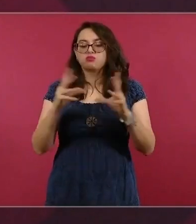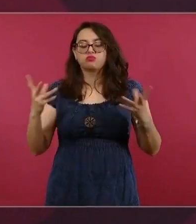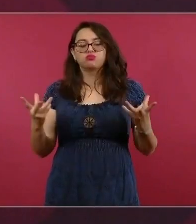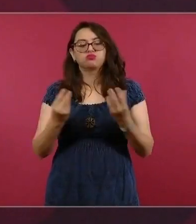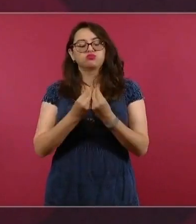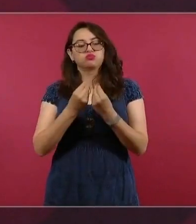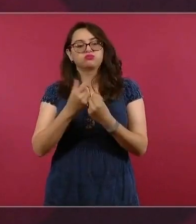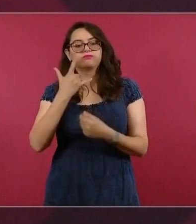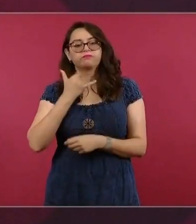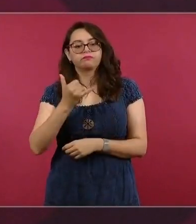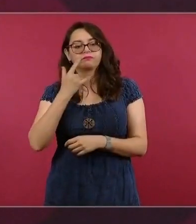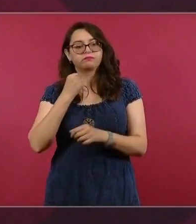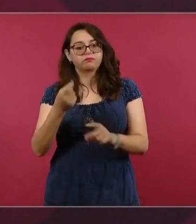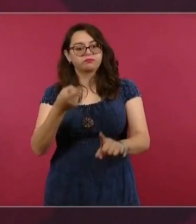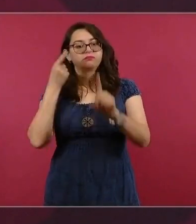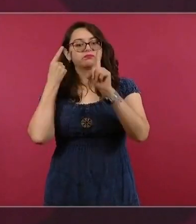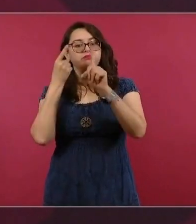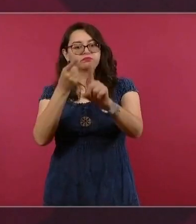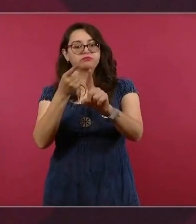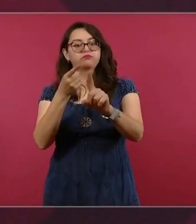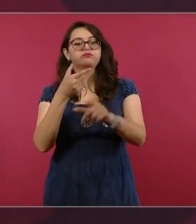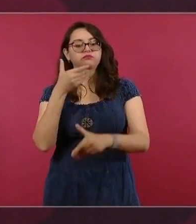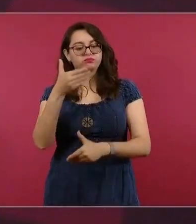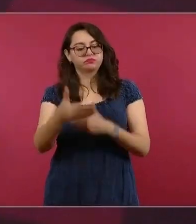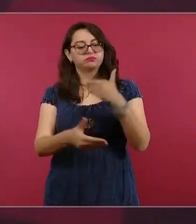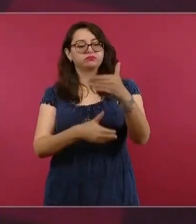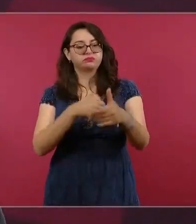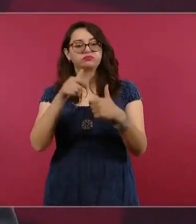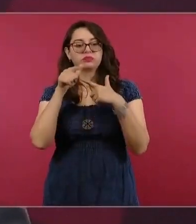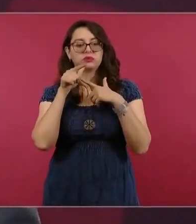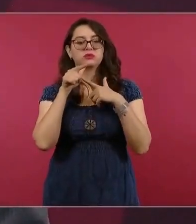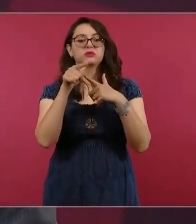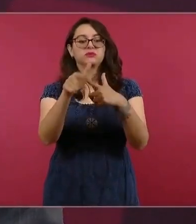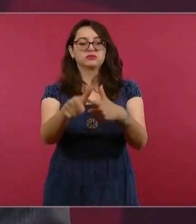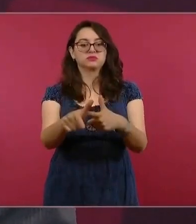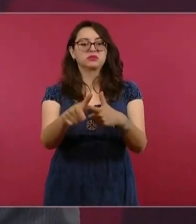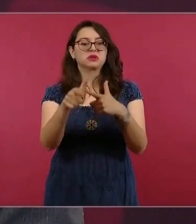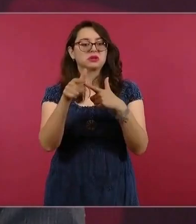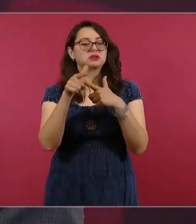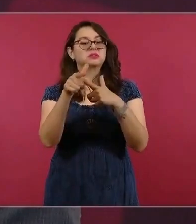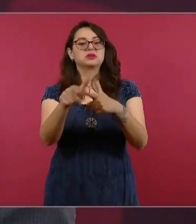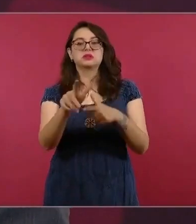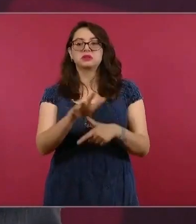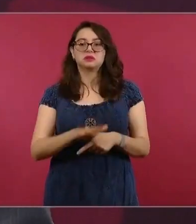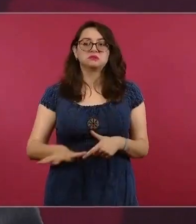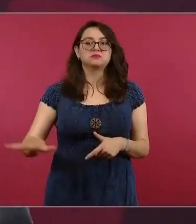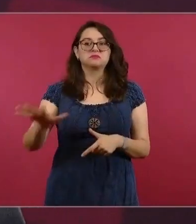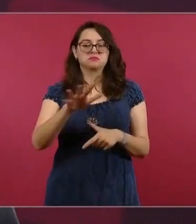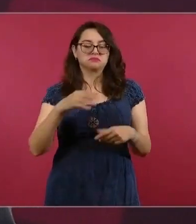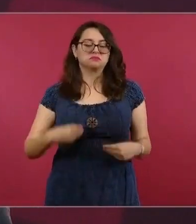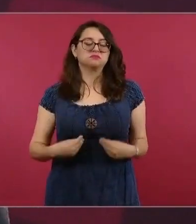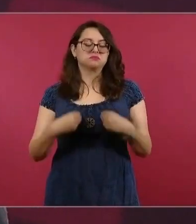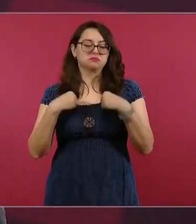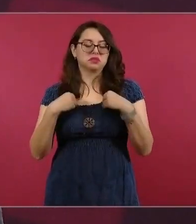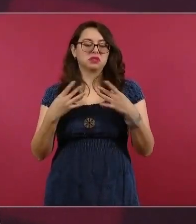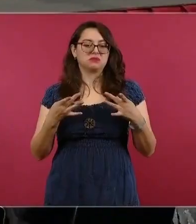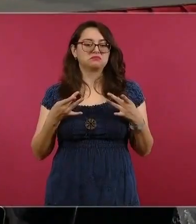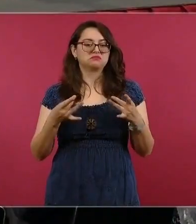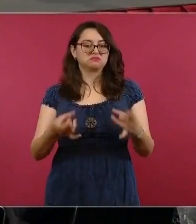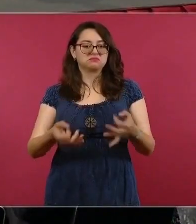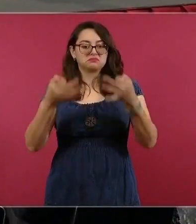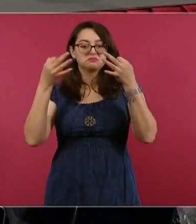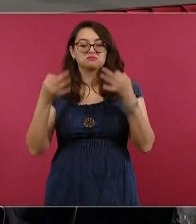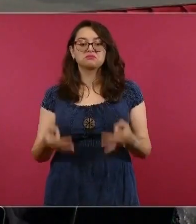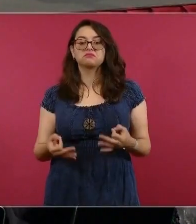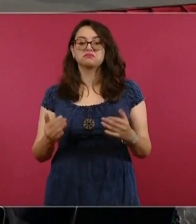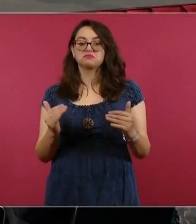esfuerzos para prolongar la duración y la calidad de vida, reducir la